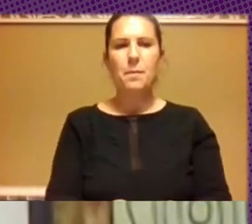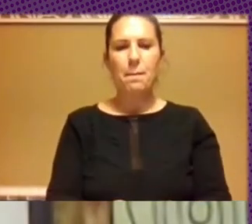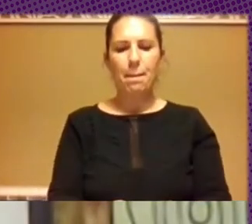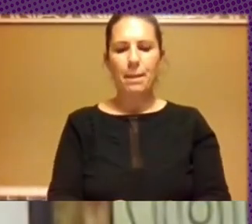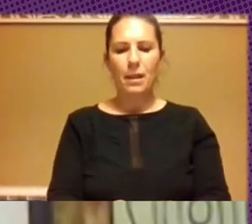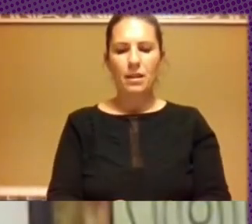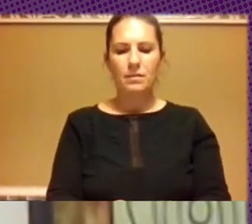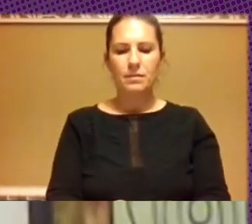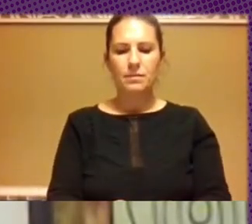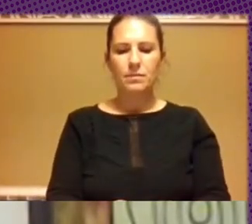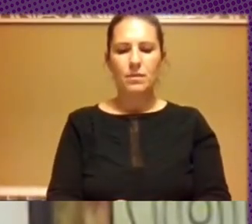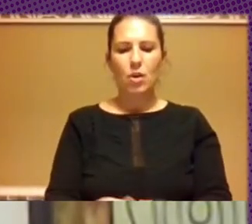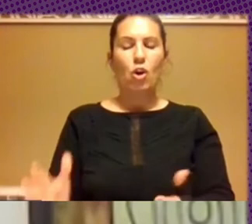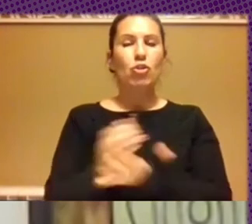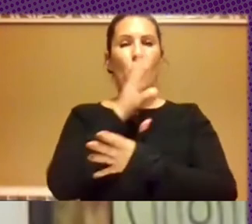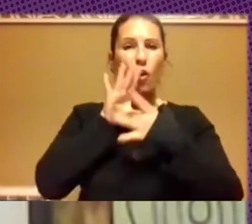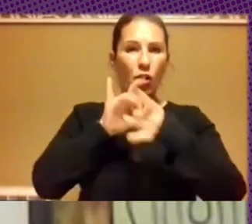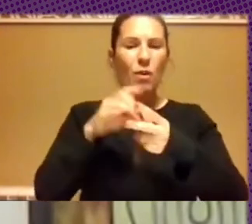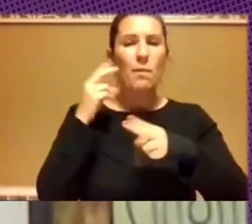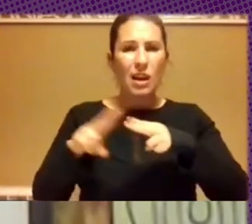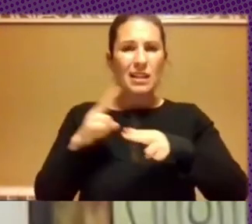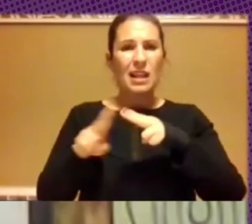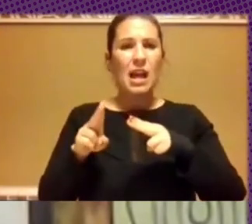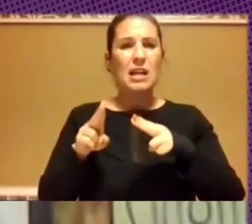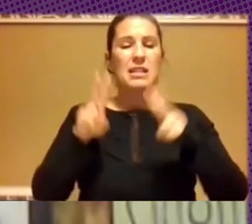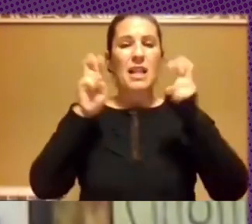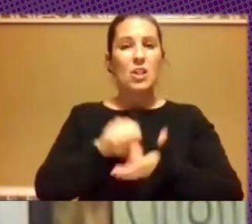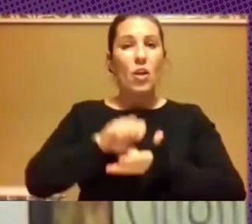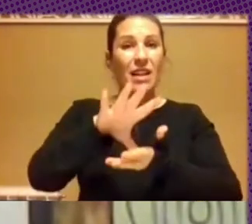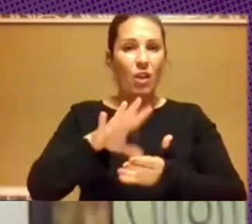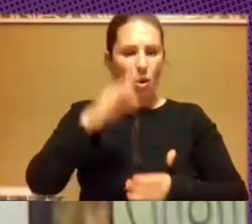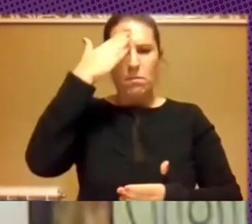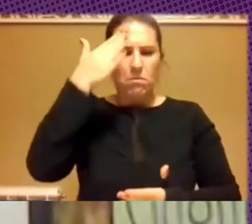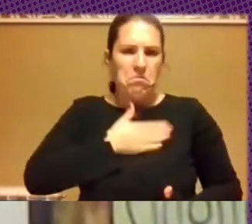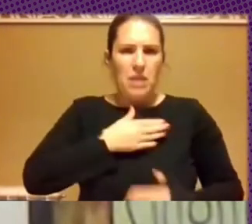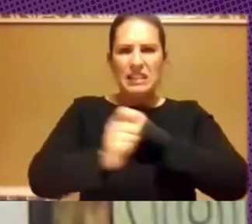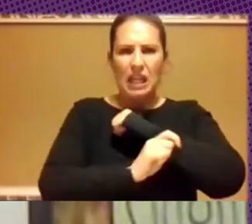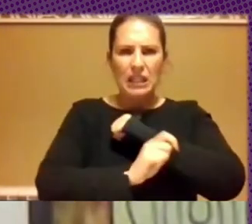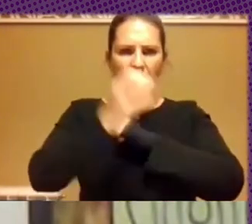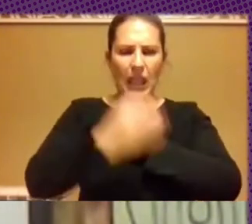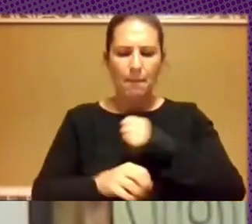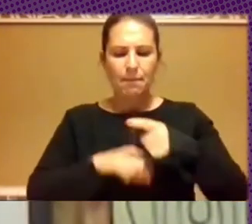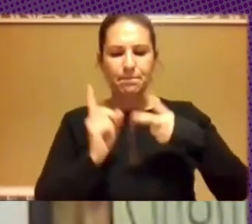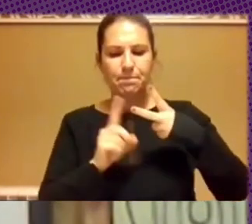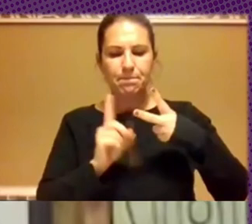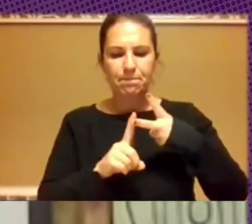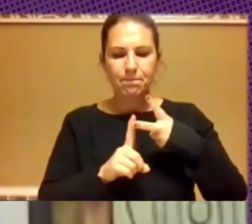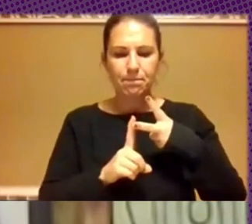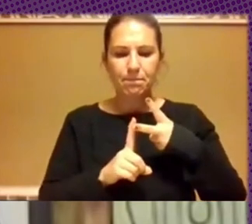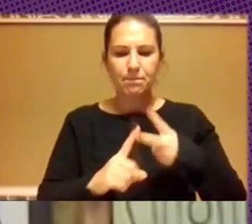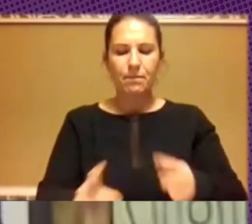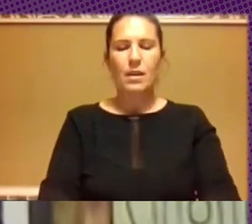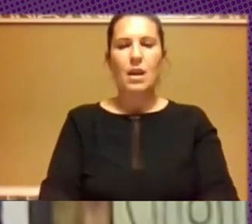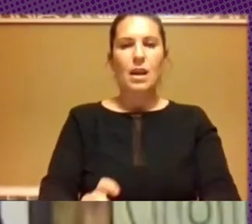todo lo que tenga que ver con políticas vinculadas con la desconcentración me parece que son una estrategia la otra estrategia me parece que